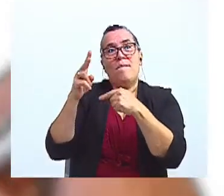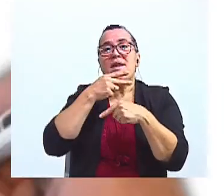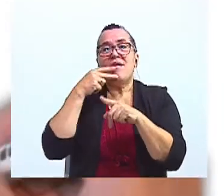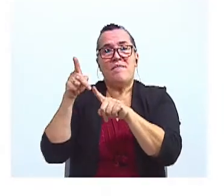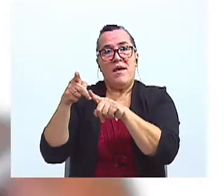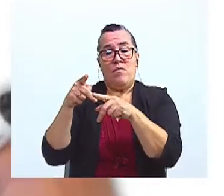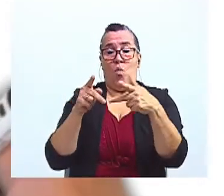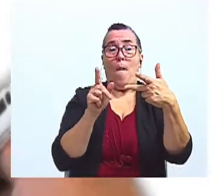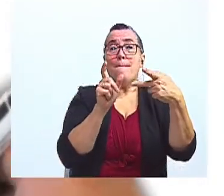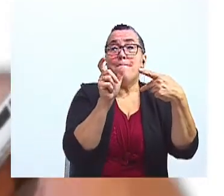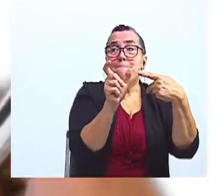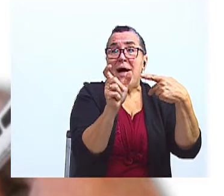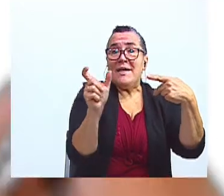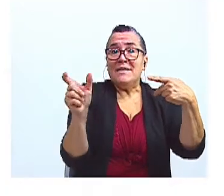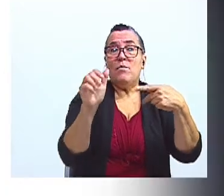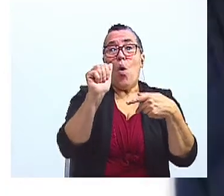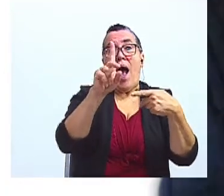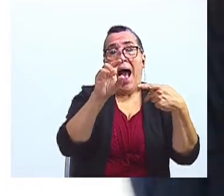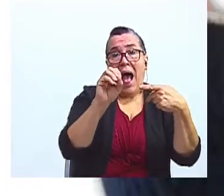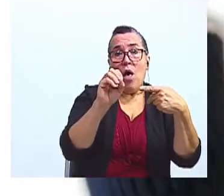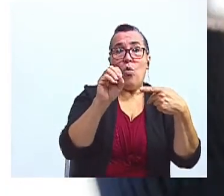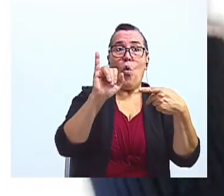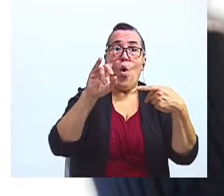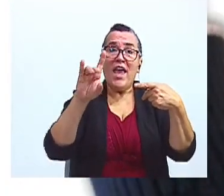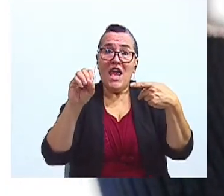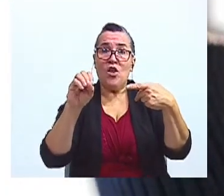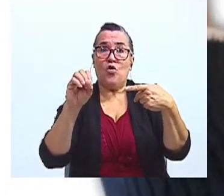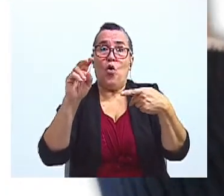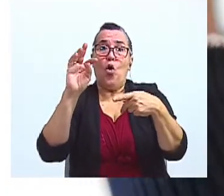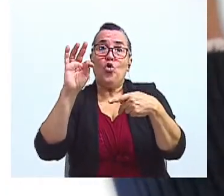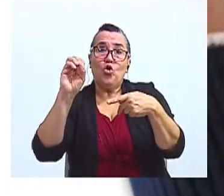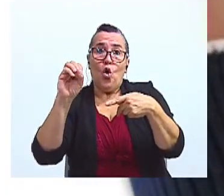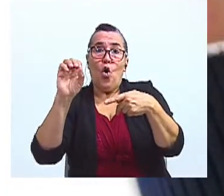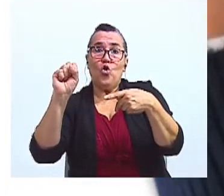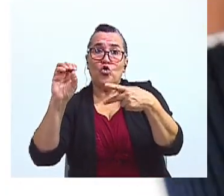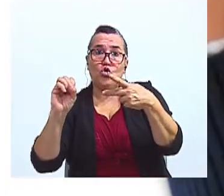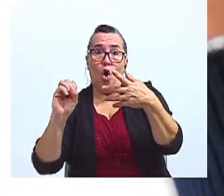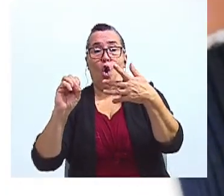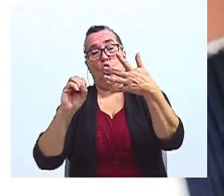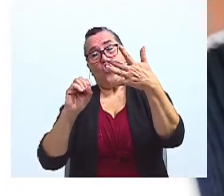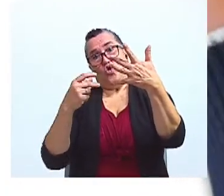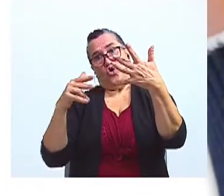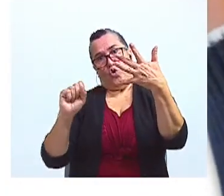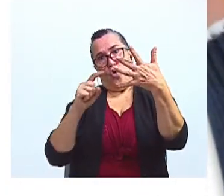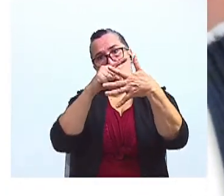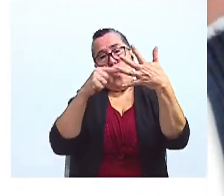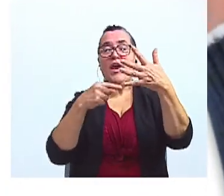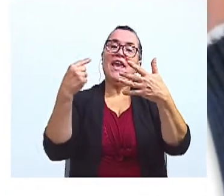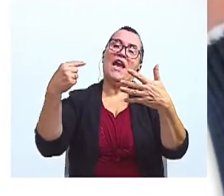los verbos. El participio, al oído, toso, ocho y los gerundios, ando, yendo, ento.